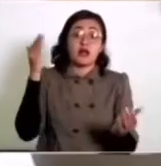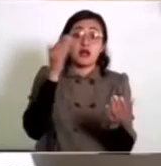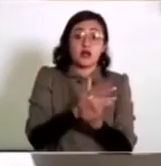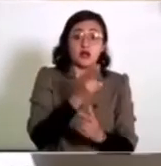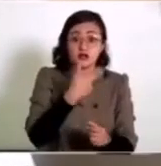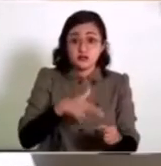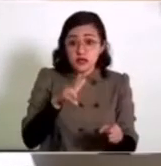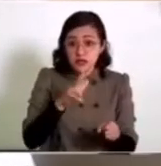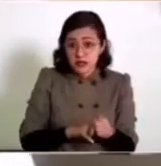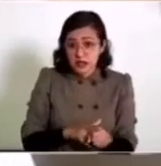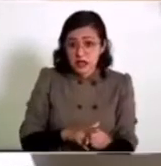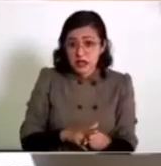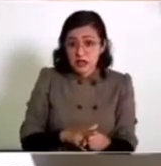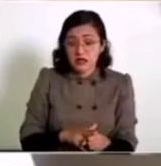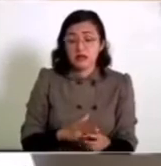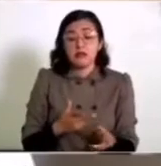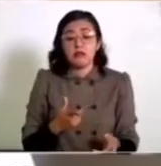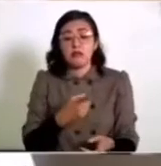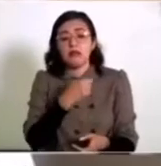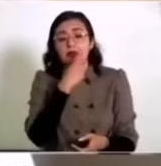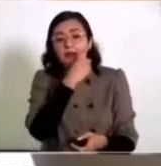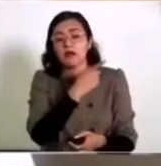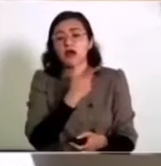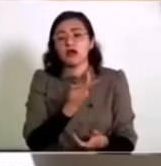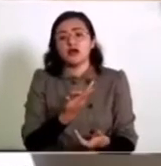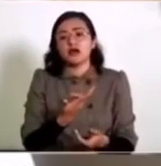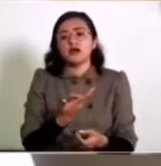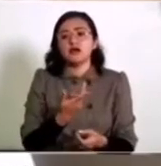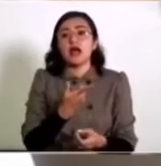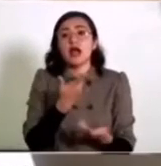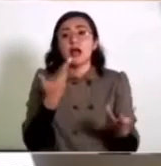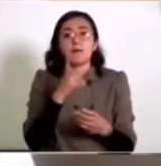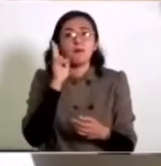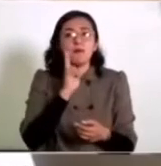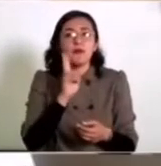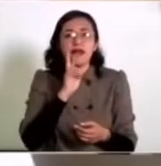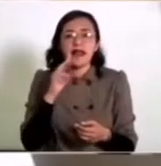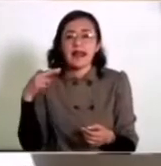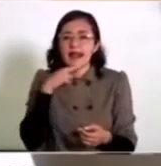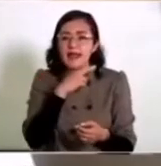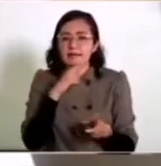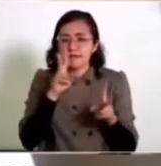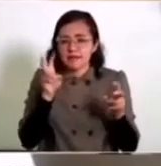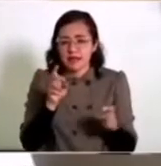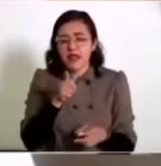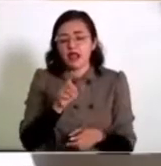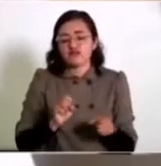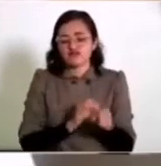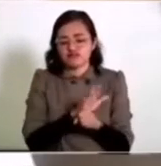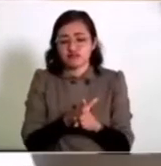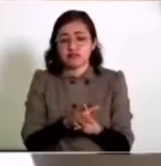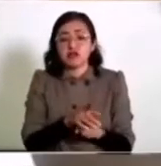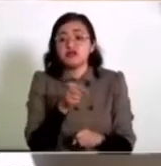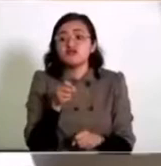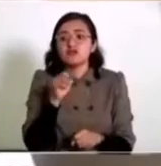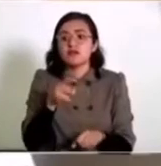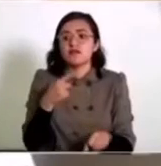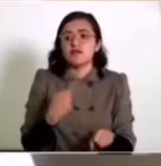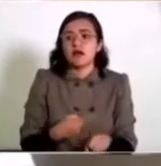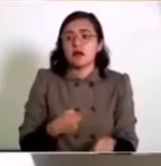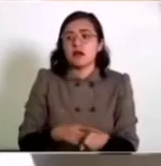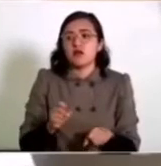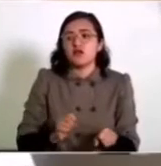Betania, a decir del Hospital Betania le hacen una prueba rápida a COVID y sale positiva,